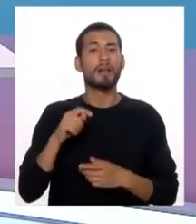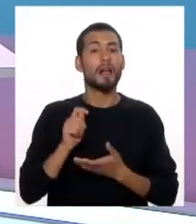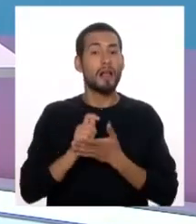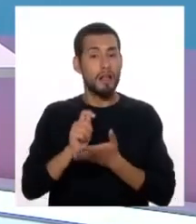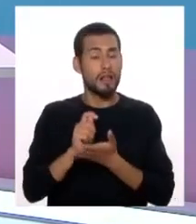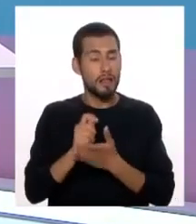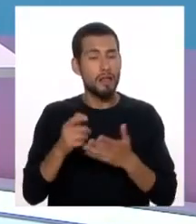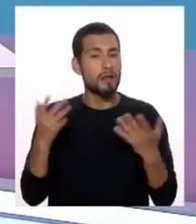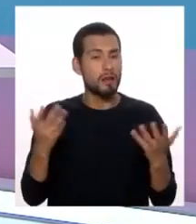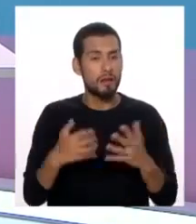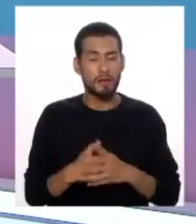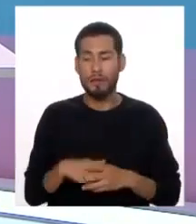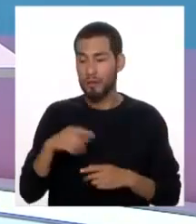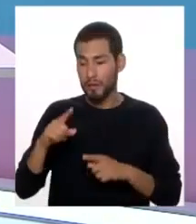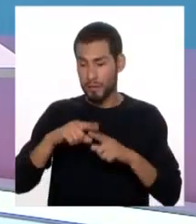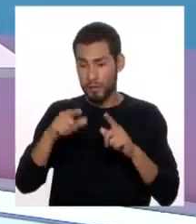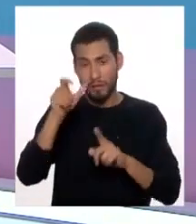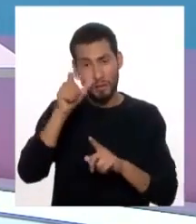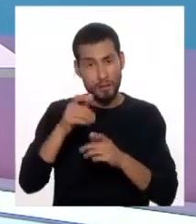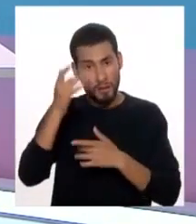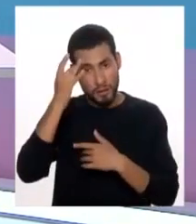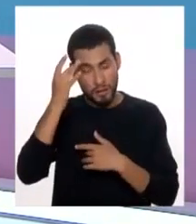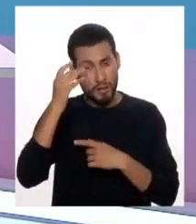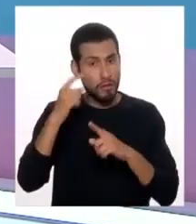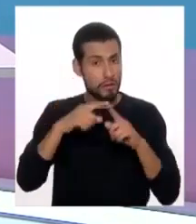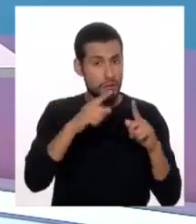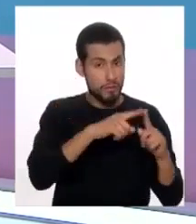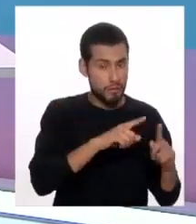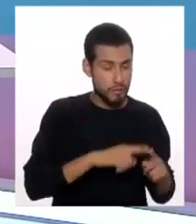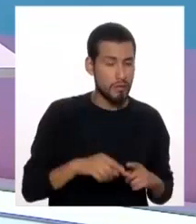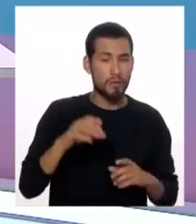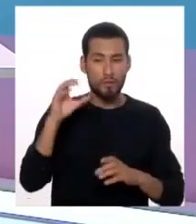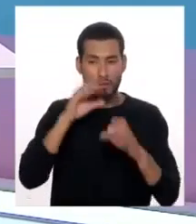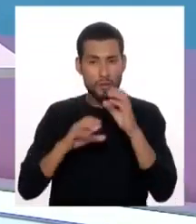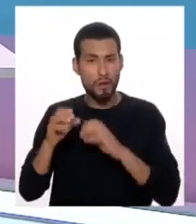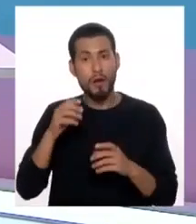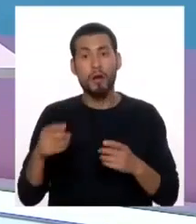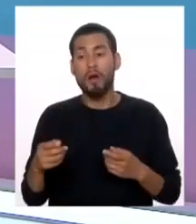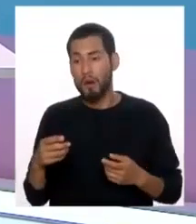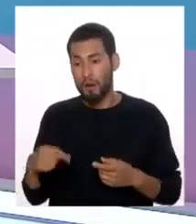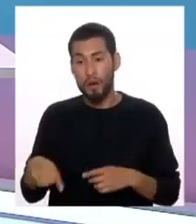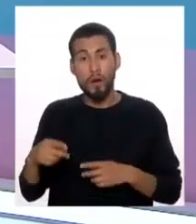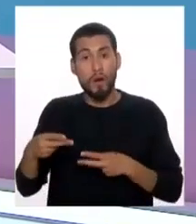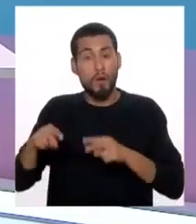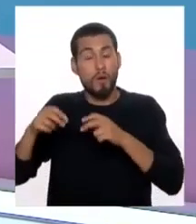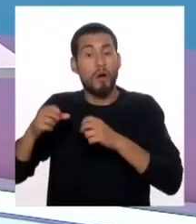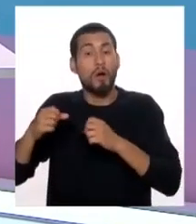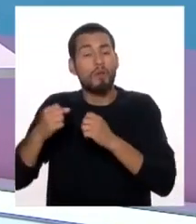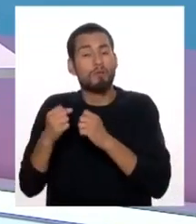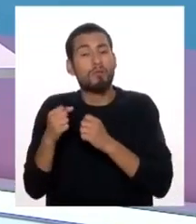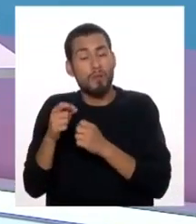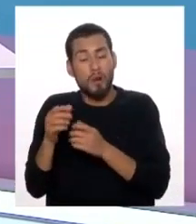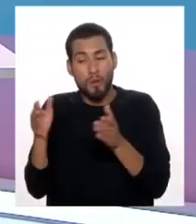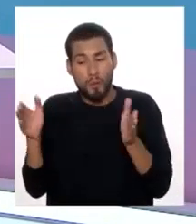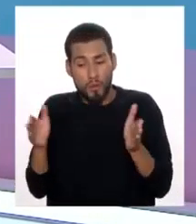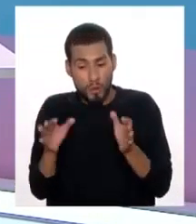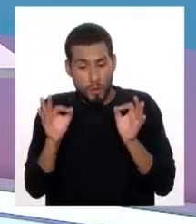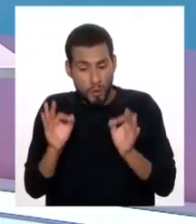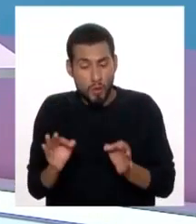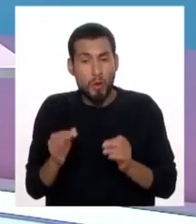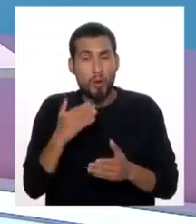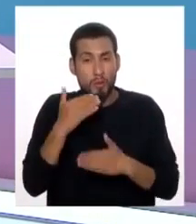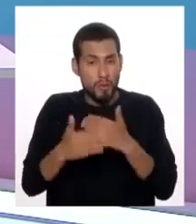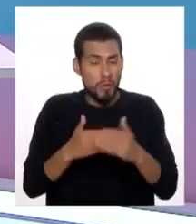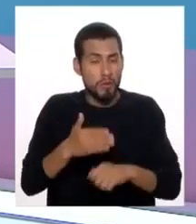dándose de acuerdo a la patología, a la enfermedad, se va a buscar aumento de peso, mejora del peso, porque los